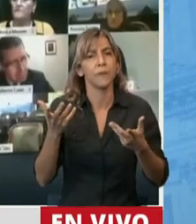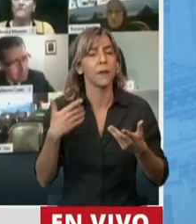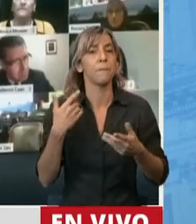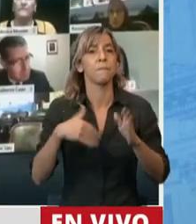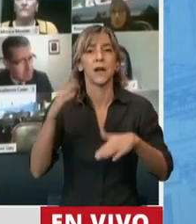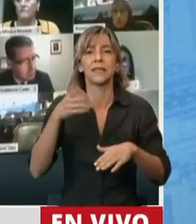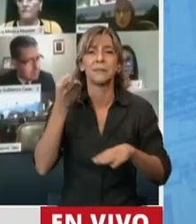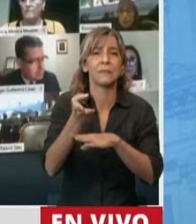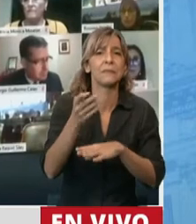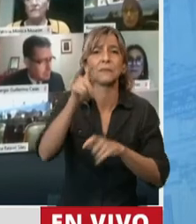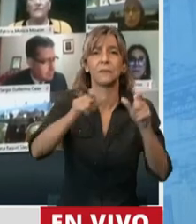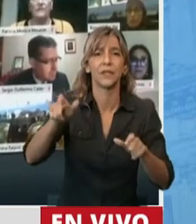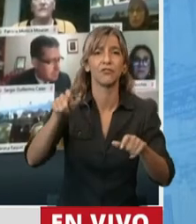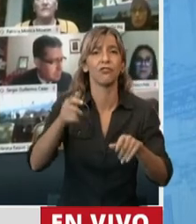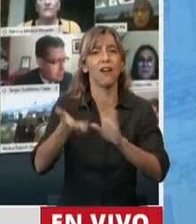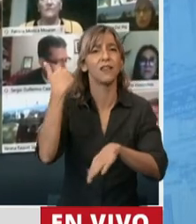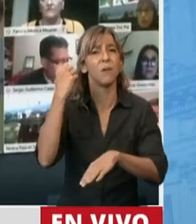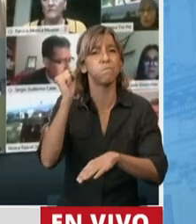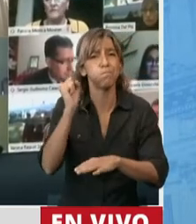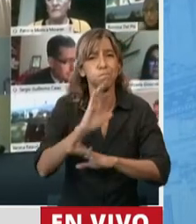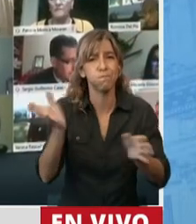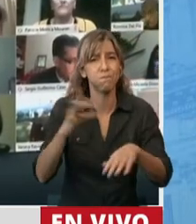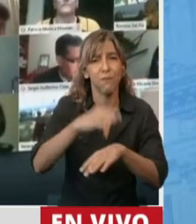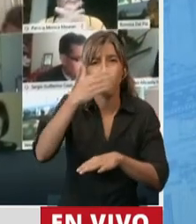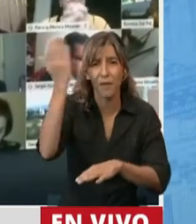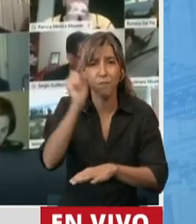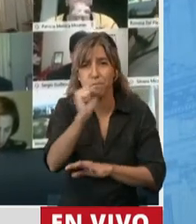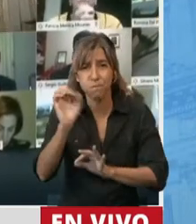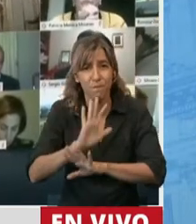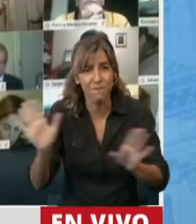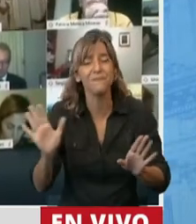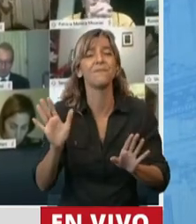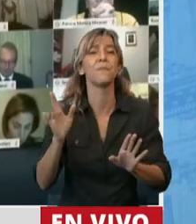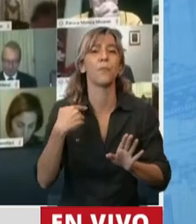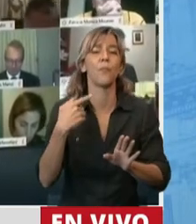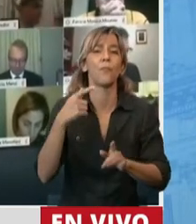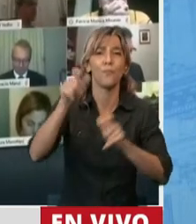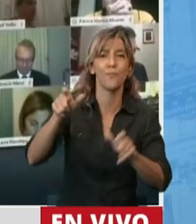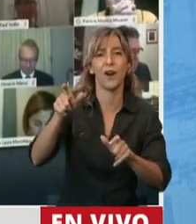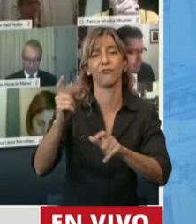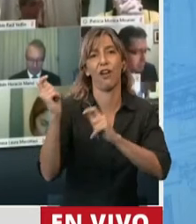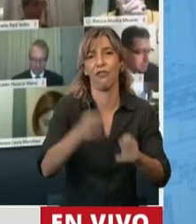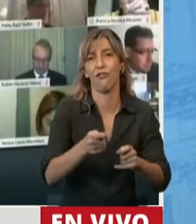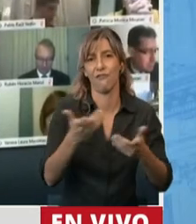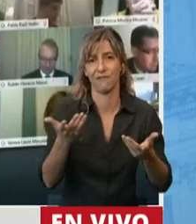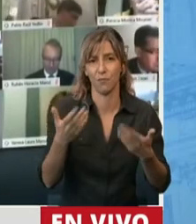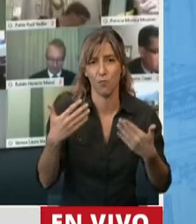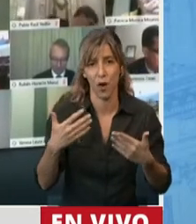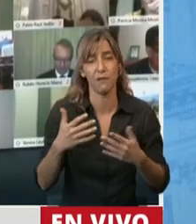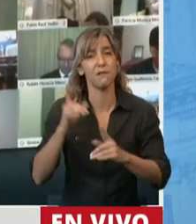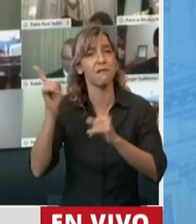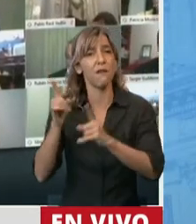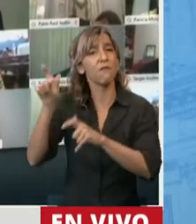enfermedad. Hay casos que son públicos y notorios y hay muchos otros que no son